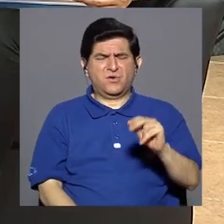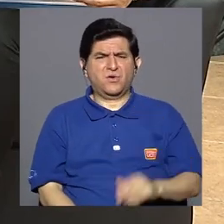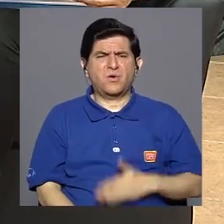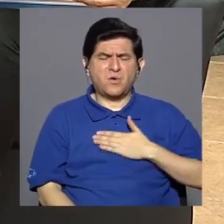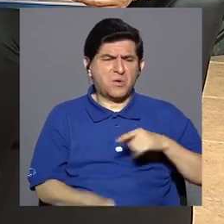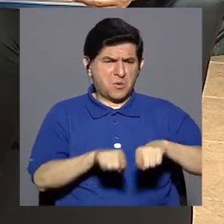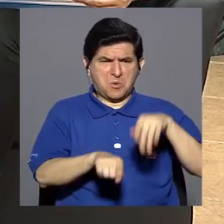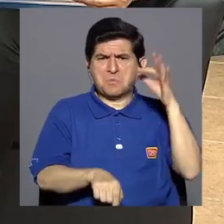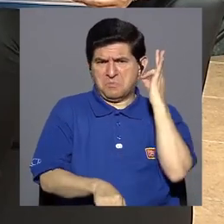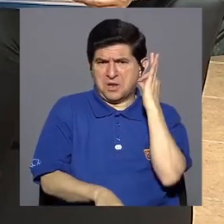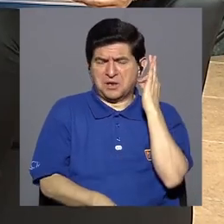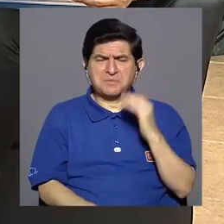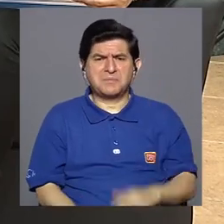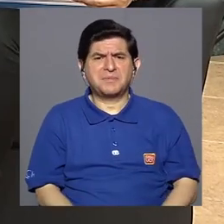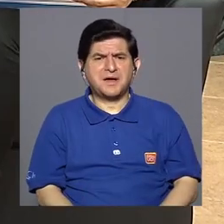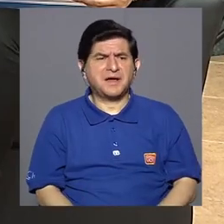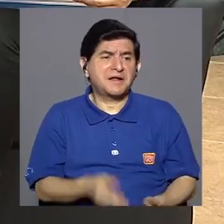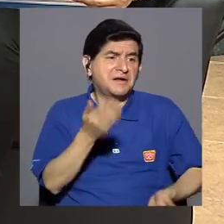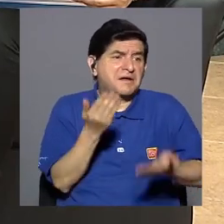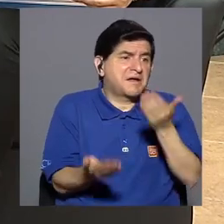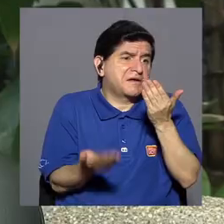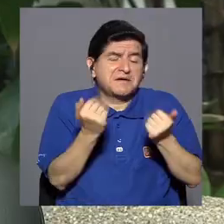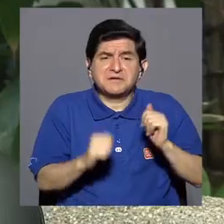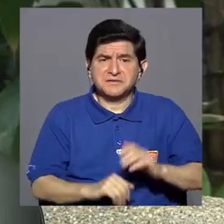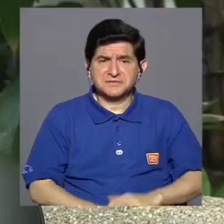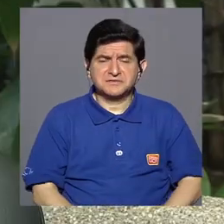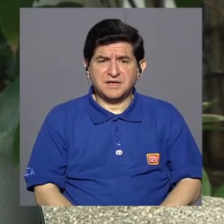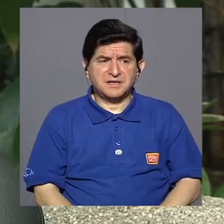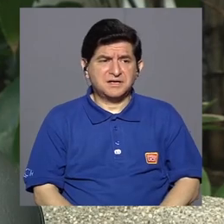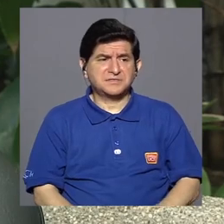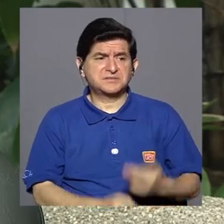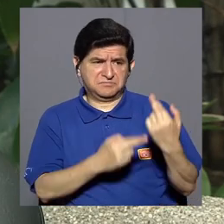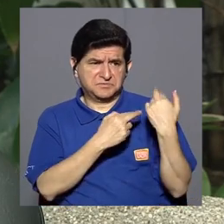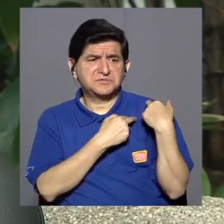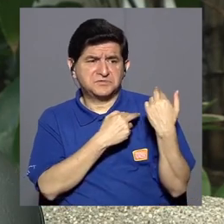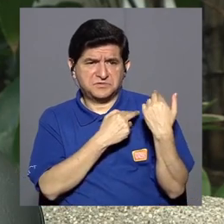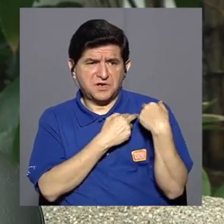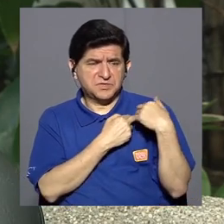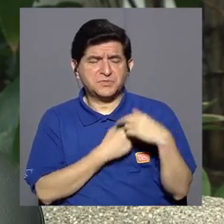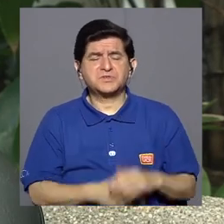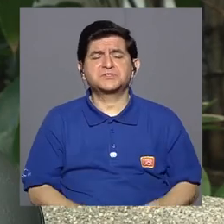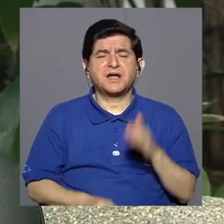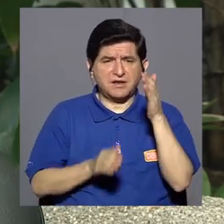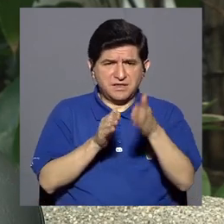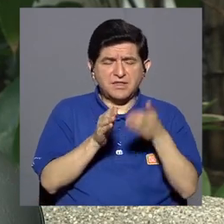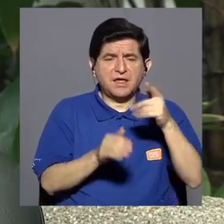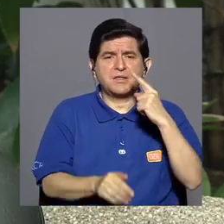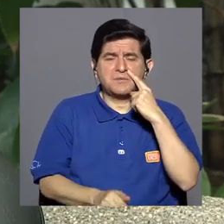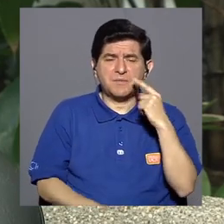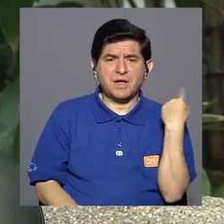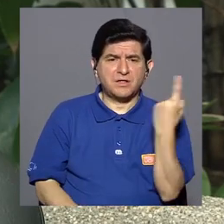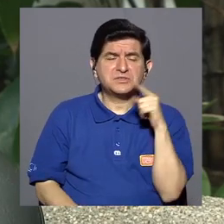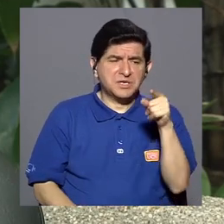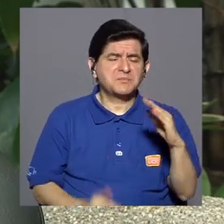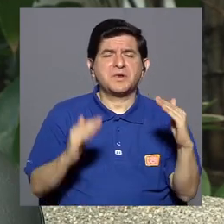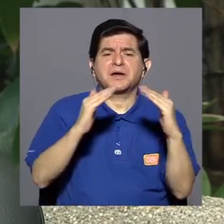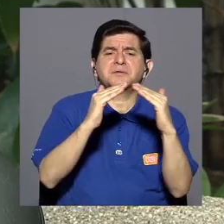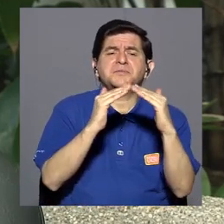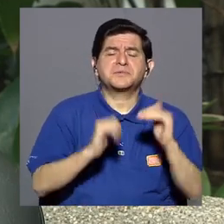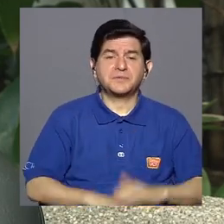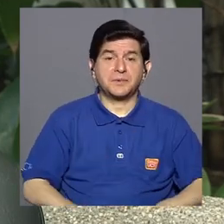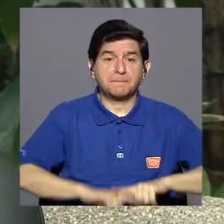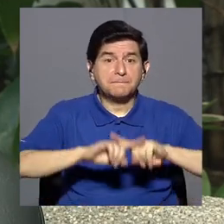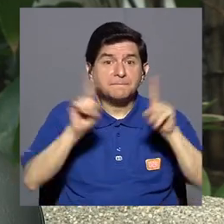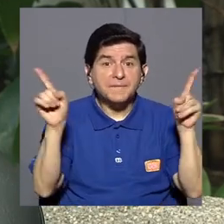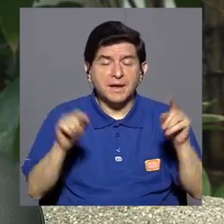yo creo que a mi hermana, mi lady, le corresponde cuidar a papá porque es la que siempre ha vivido con